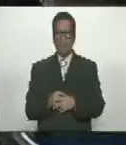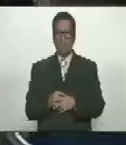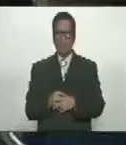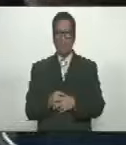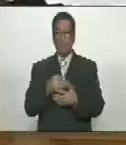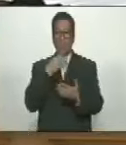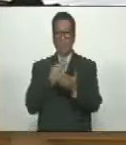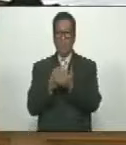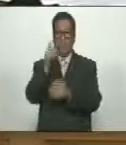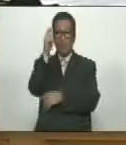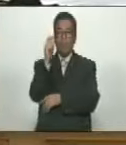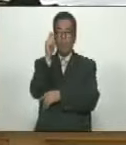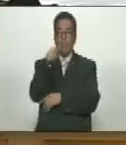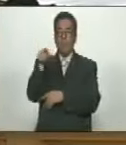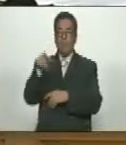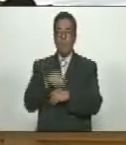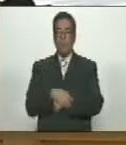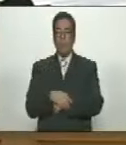Gracias, diputado